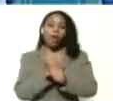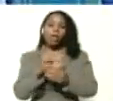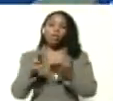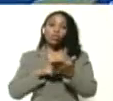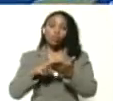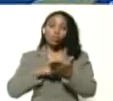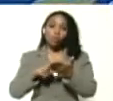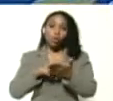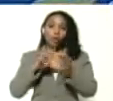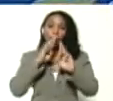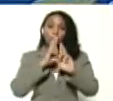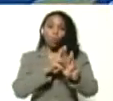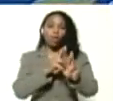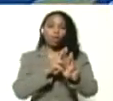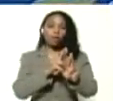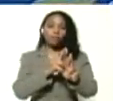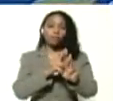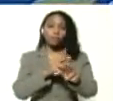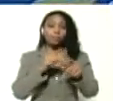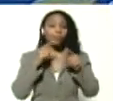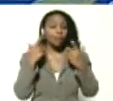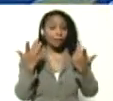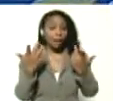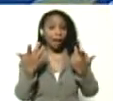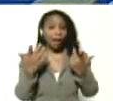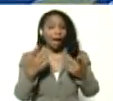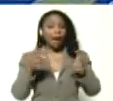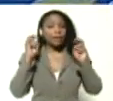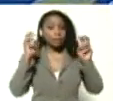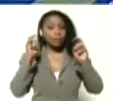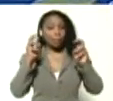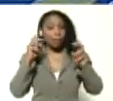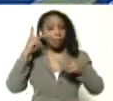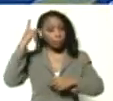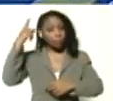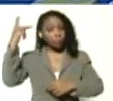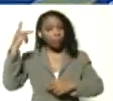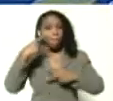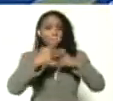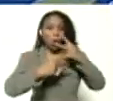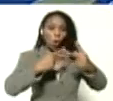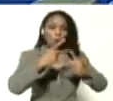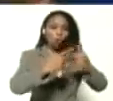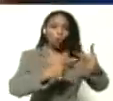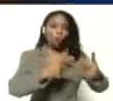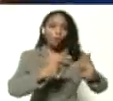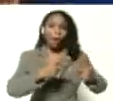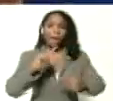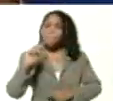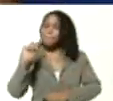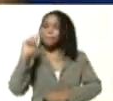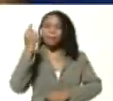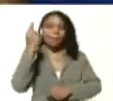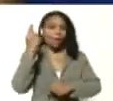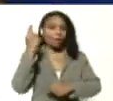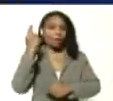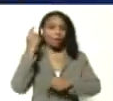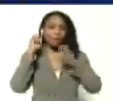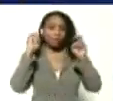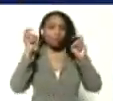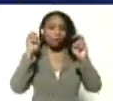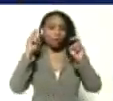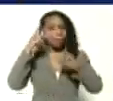y el reto pedagogía productiva primer momento pedagógico la